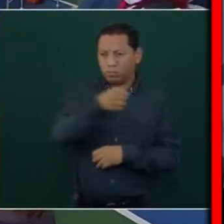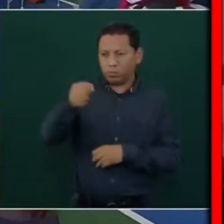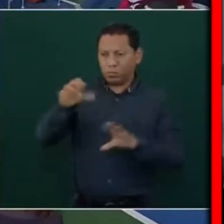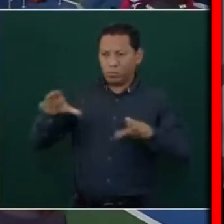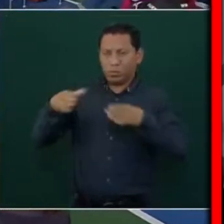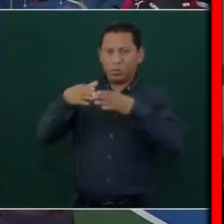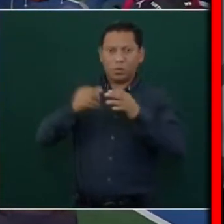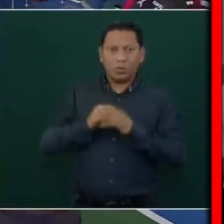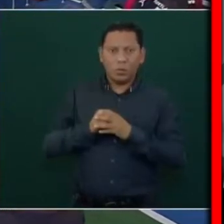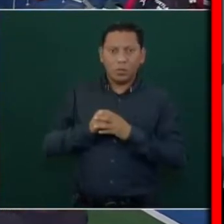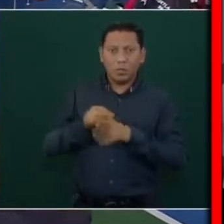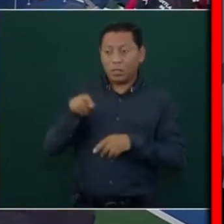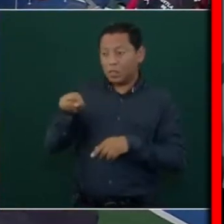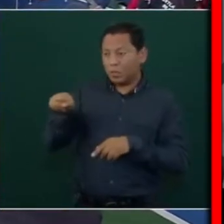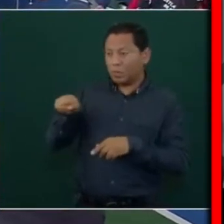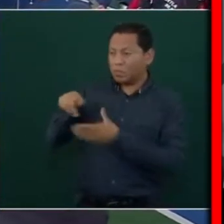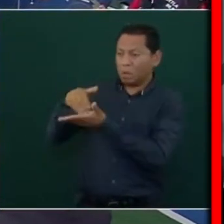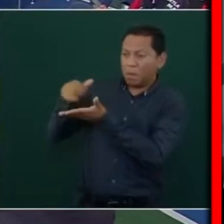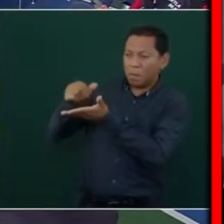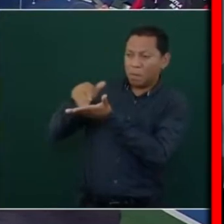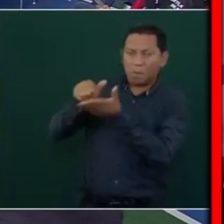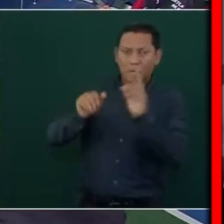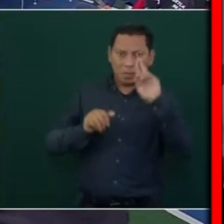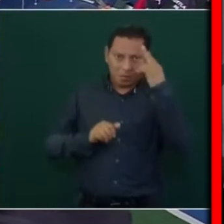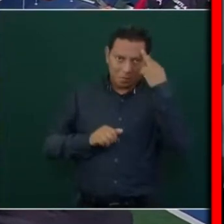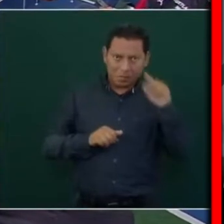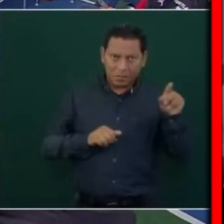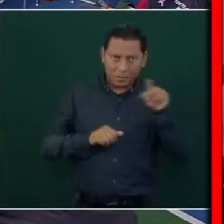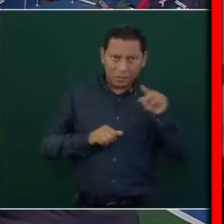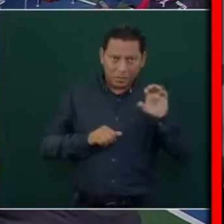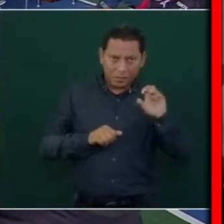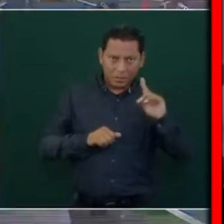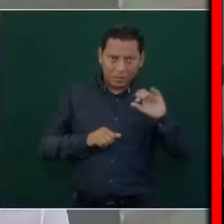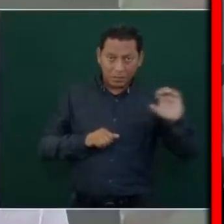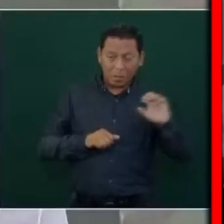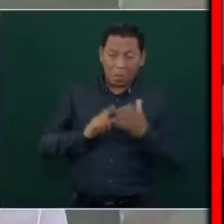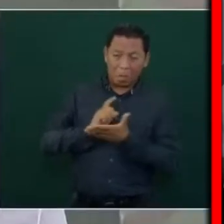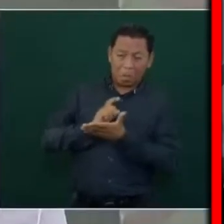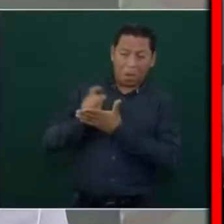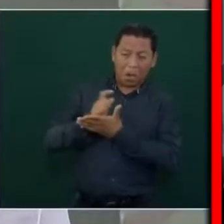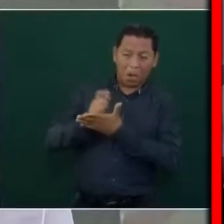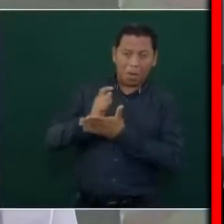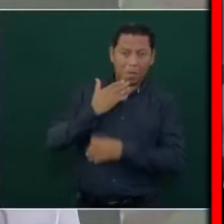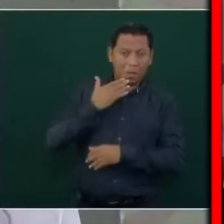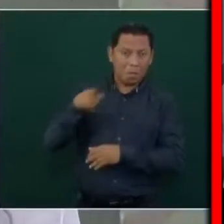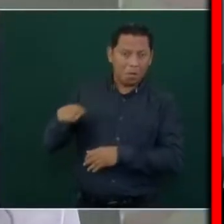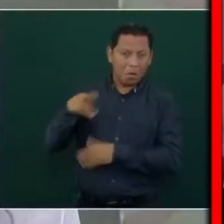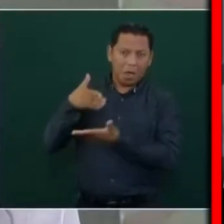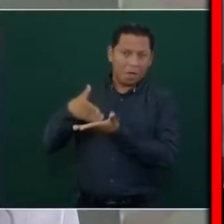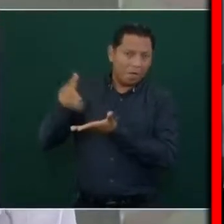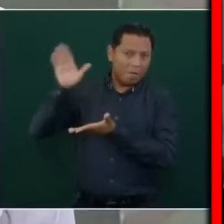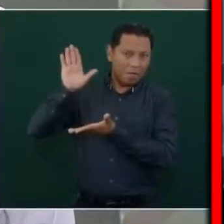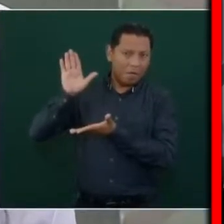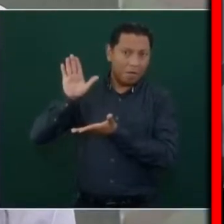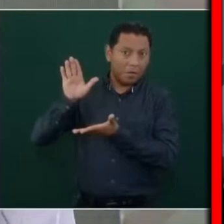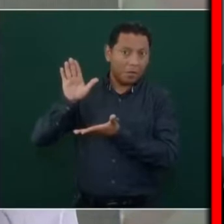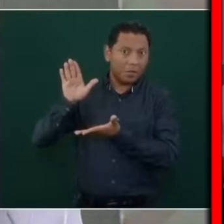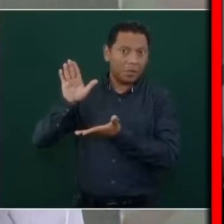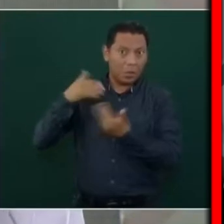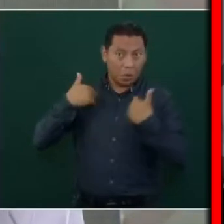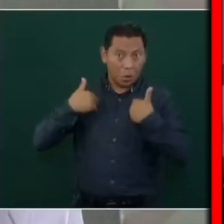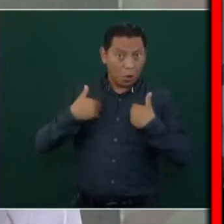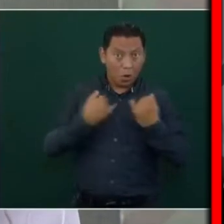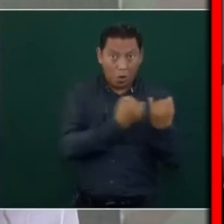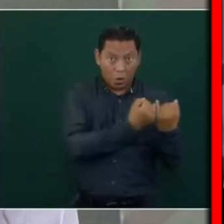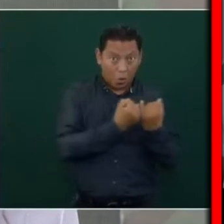despidiendo a los que estaban pagándoles muy bien por su retiro, pues imagínense,